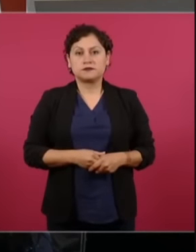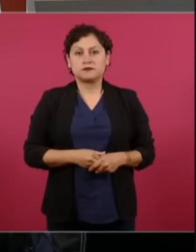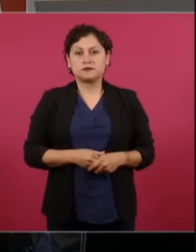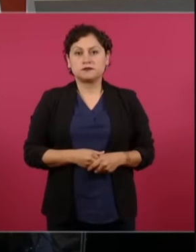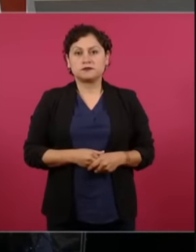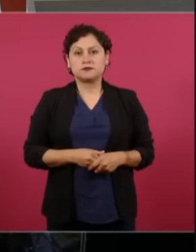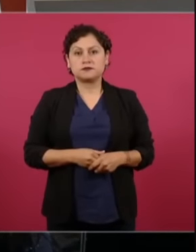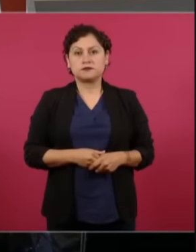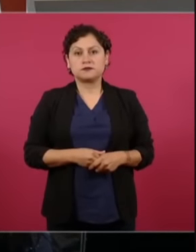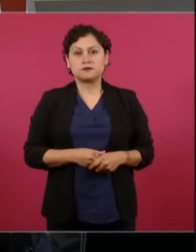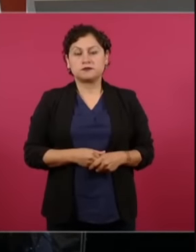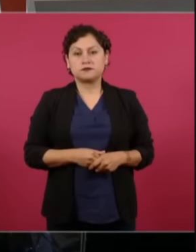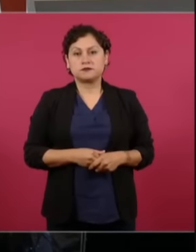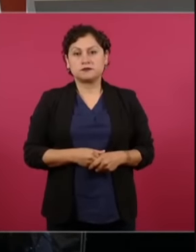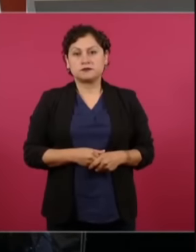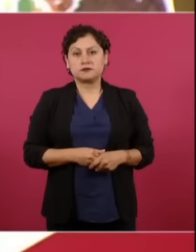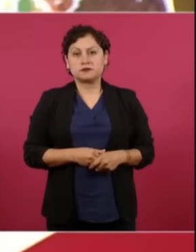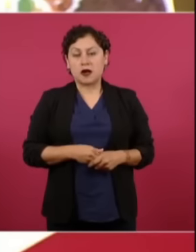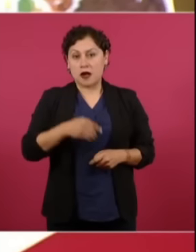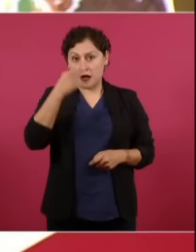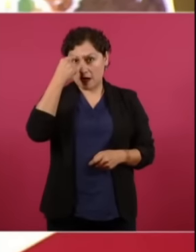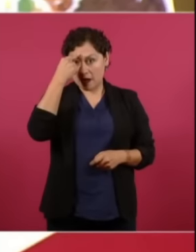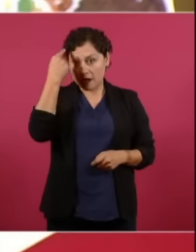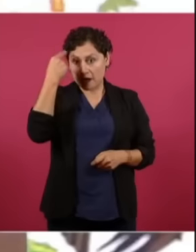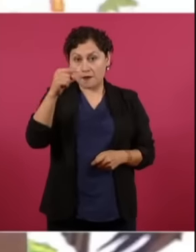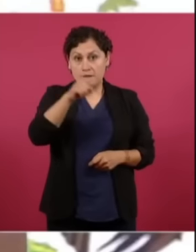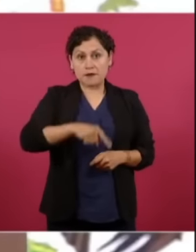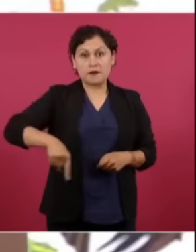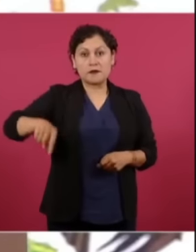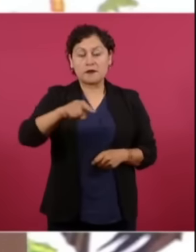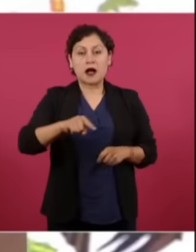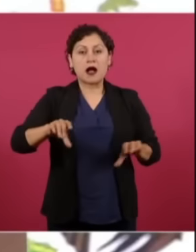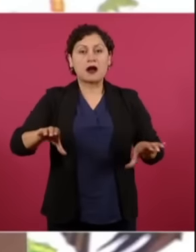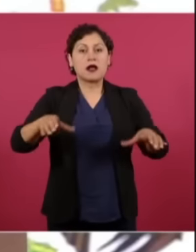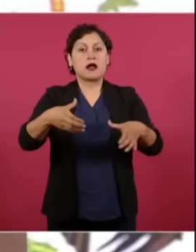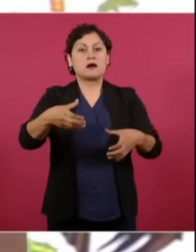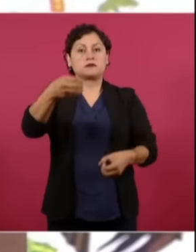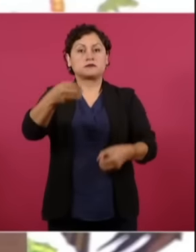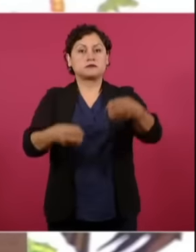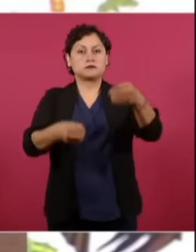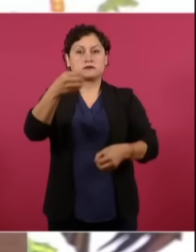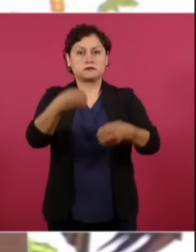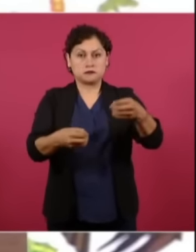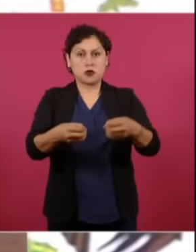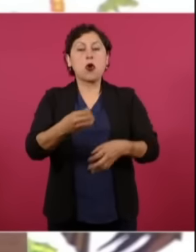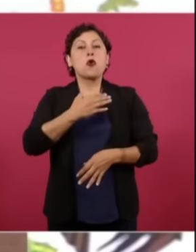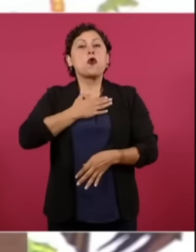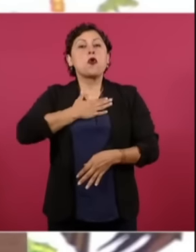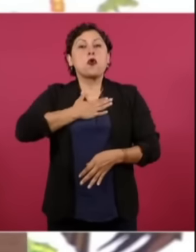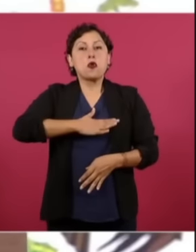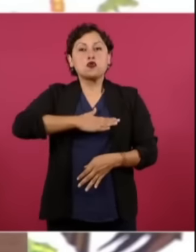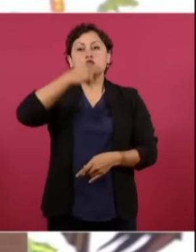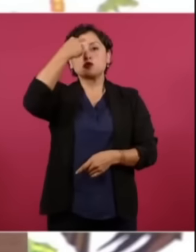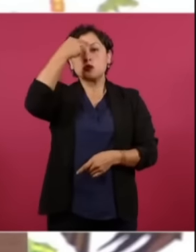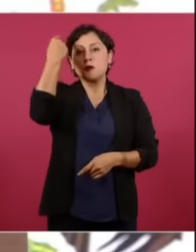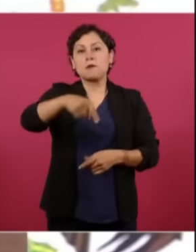de que impartan justicia en beneficio de todos y no